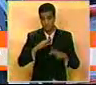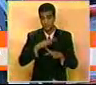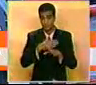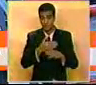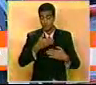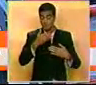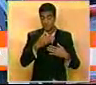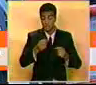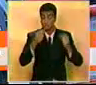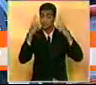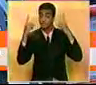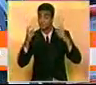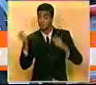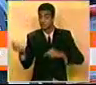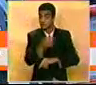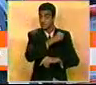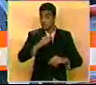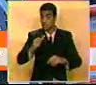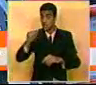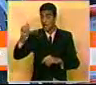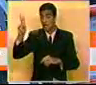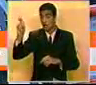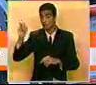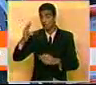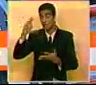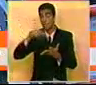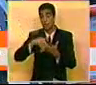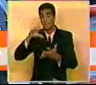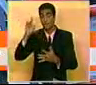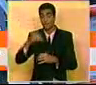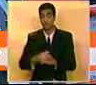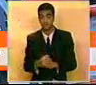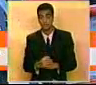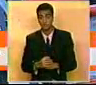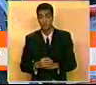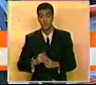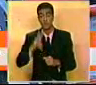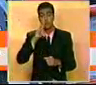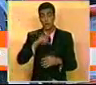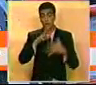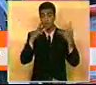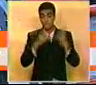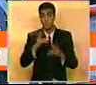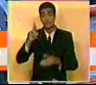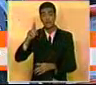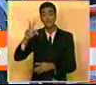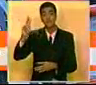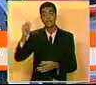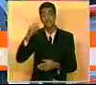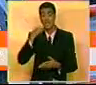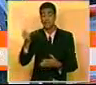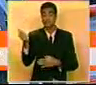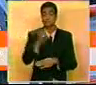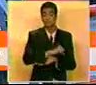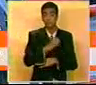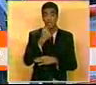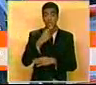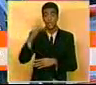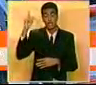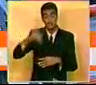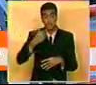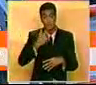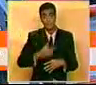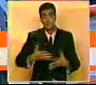siguen las sorpresas en el abierto de tenis de Australia 2008. El número dos del mundo, el español Rafael Nadal, cayó eliminado en la ronda